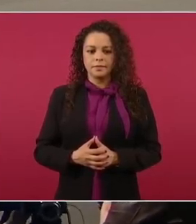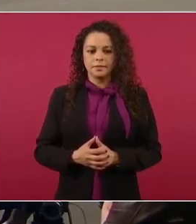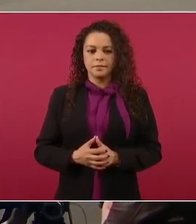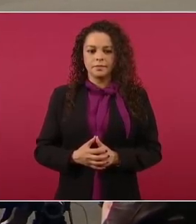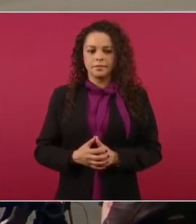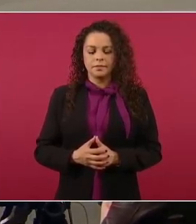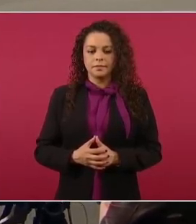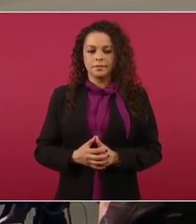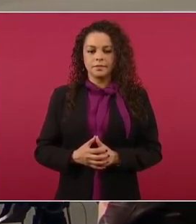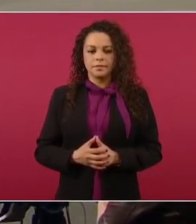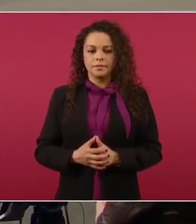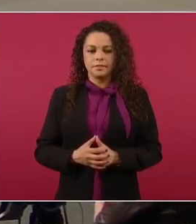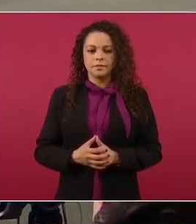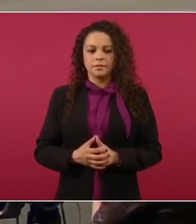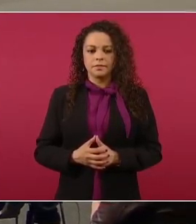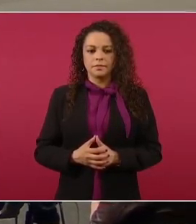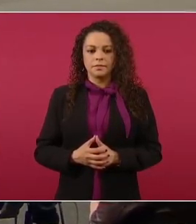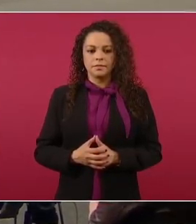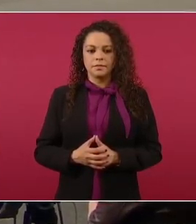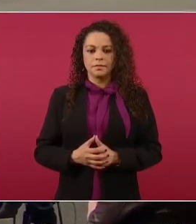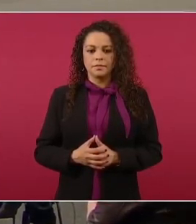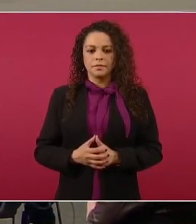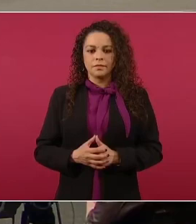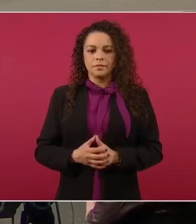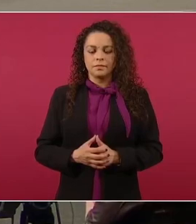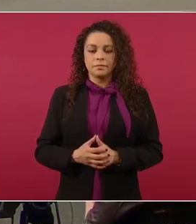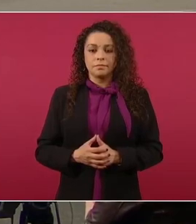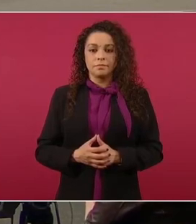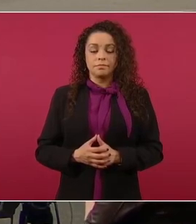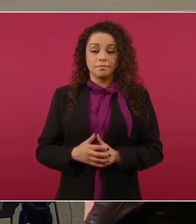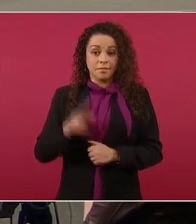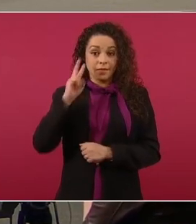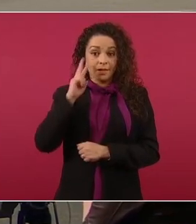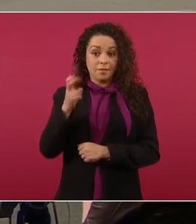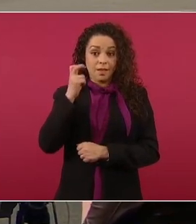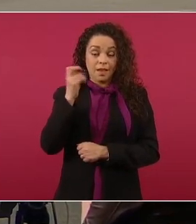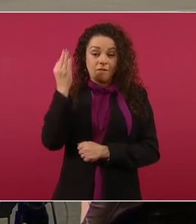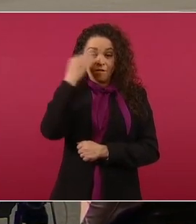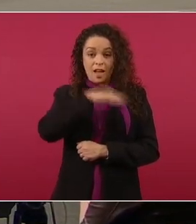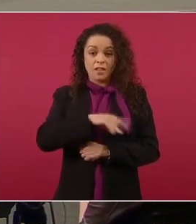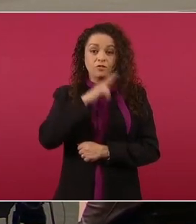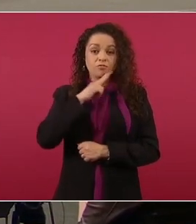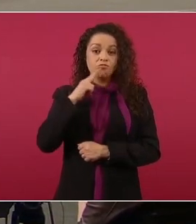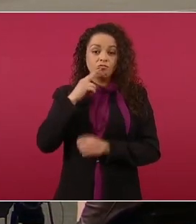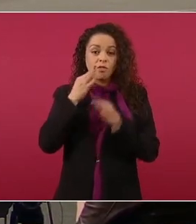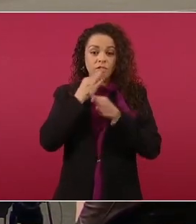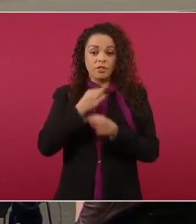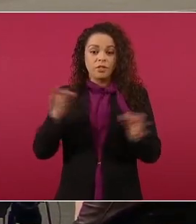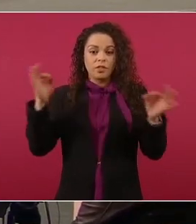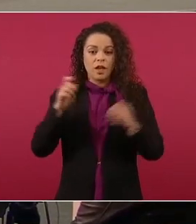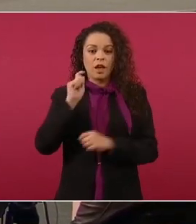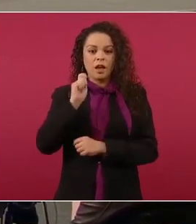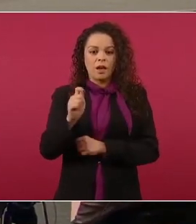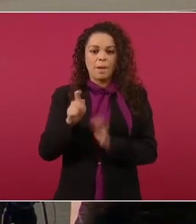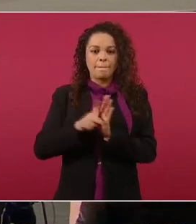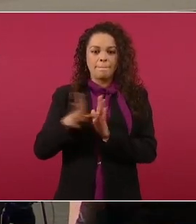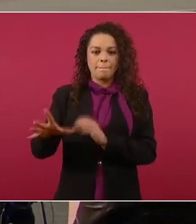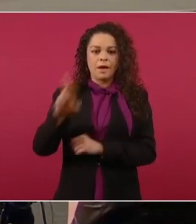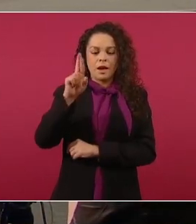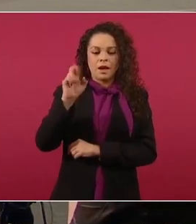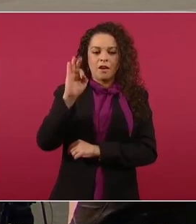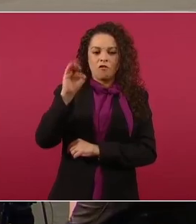Bueno, ahora tenemos esta noticia falsa de reforma. Es la página 2 del